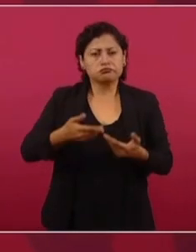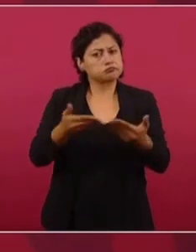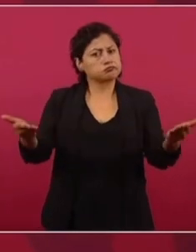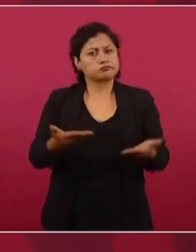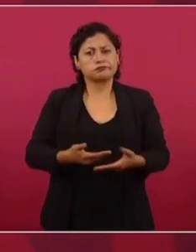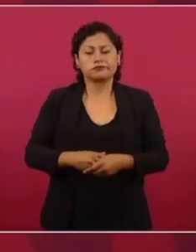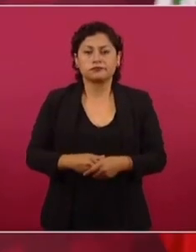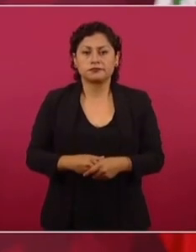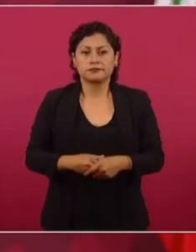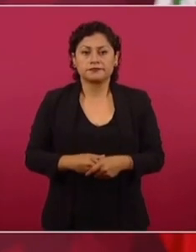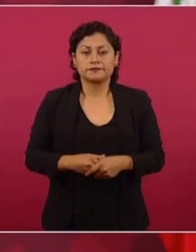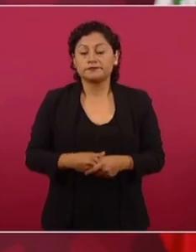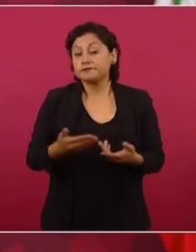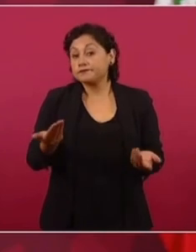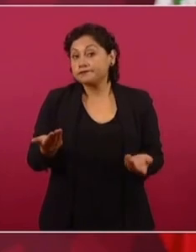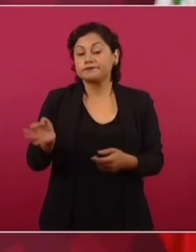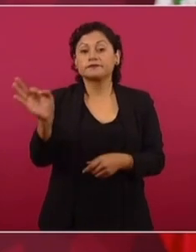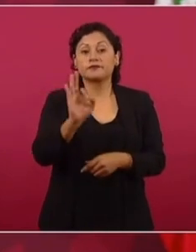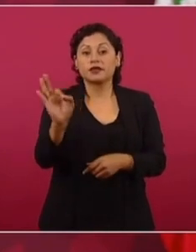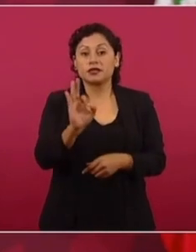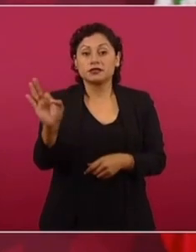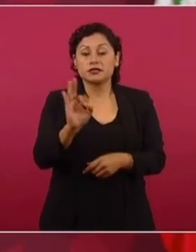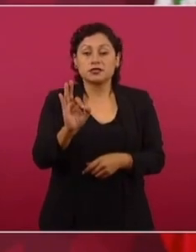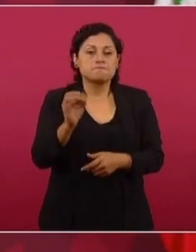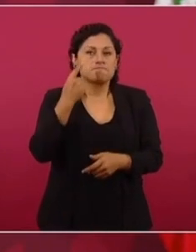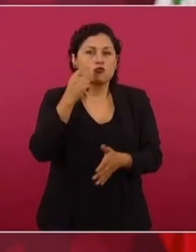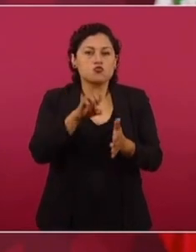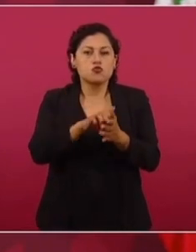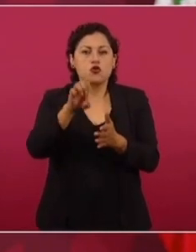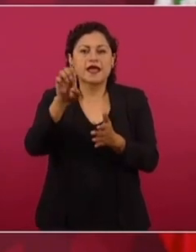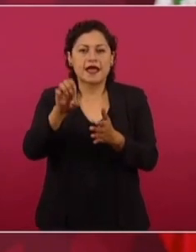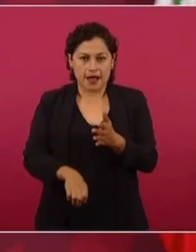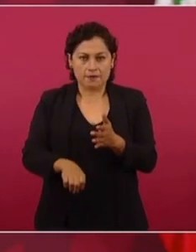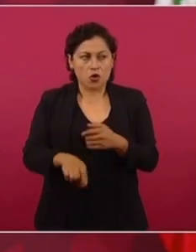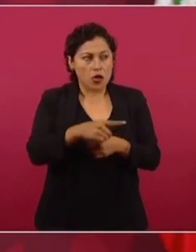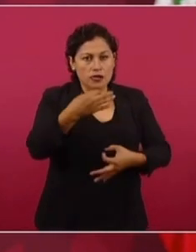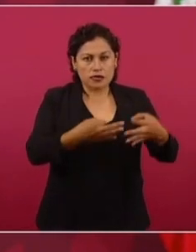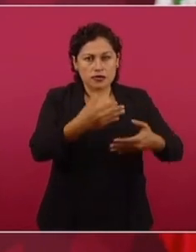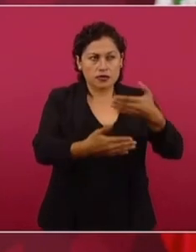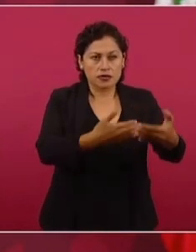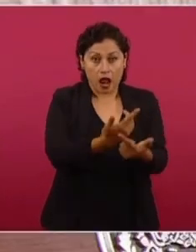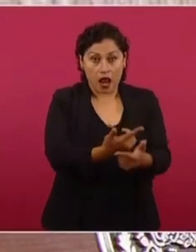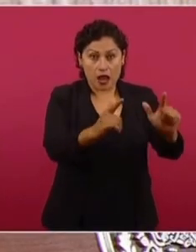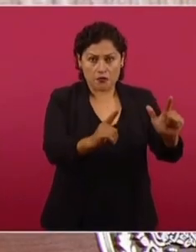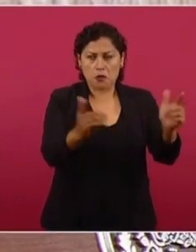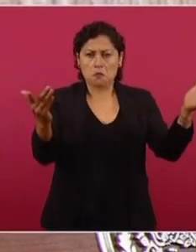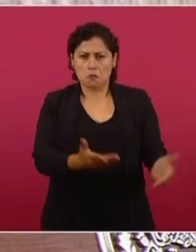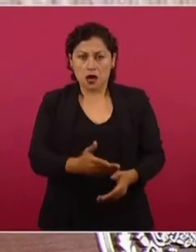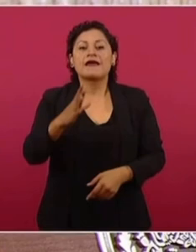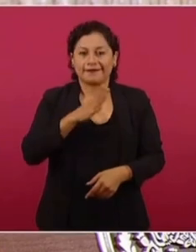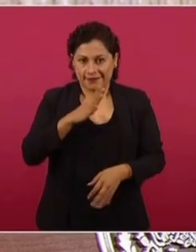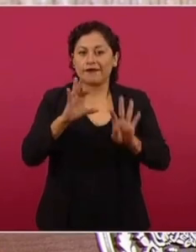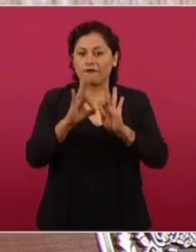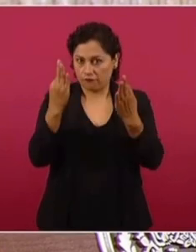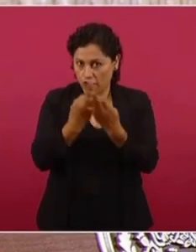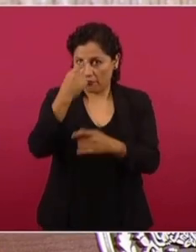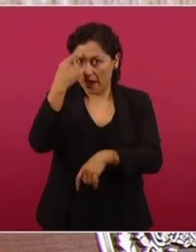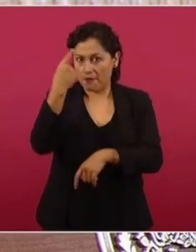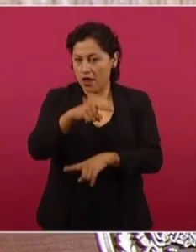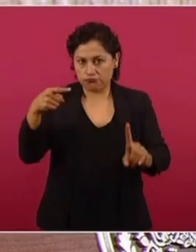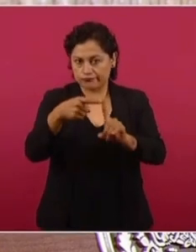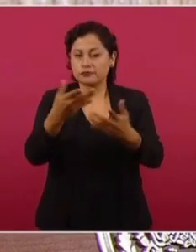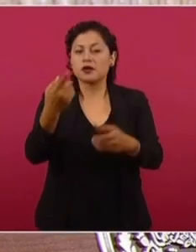En el caso de que se resuelva liberarlo. Hay mecanismos para hacerlo. Cuando le escribí al presidente Donald Trump,